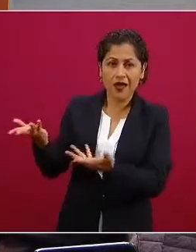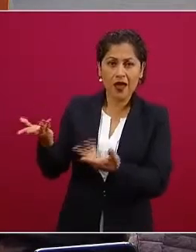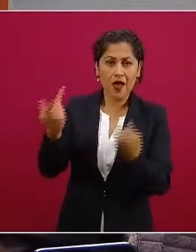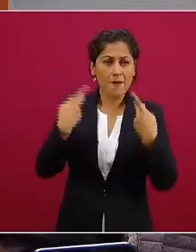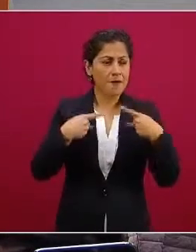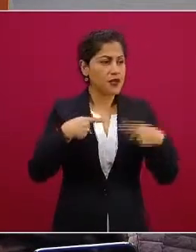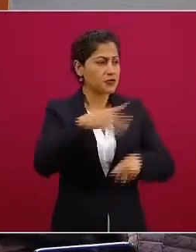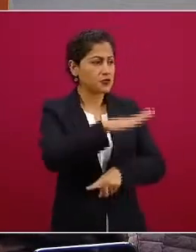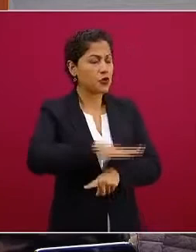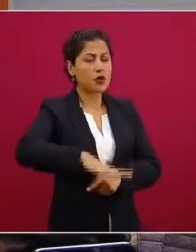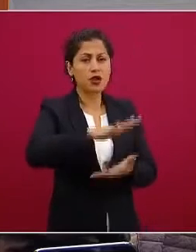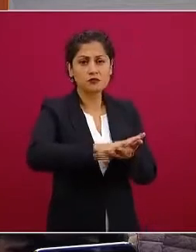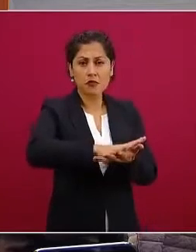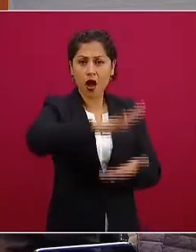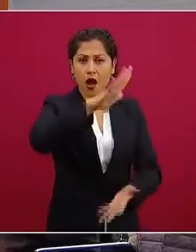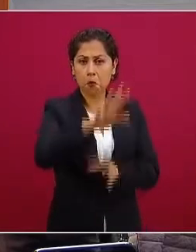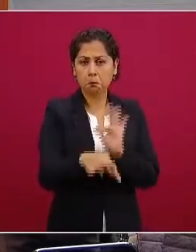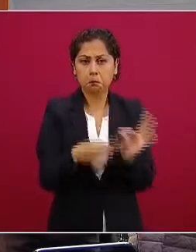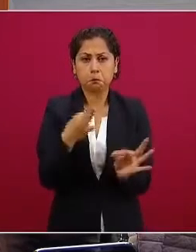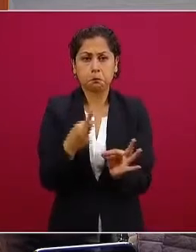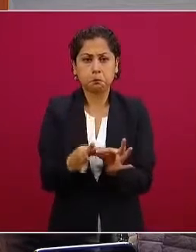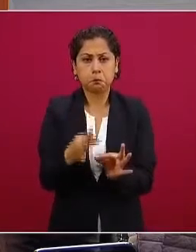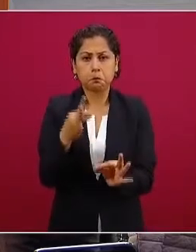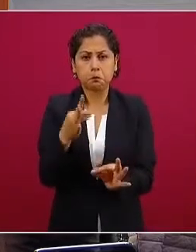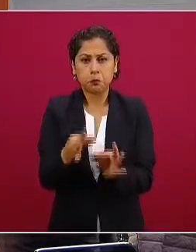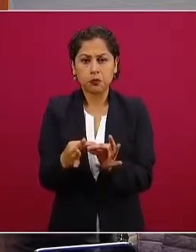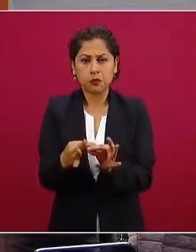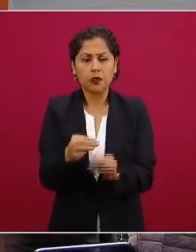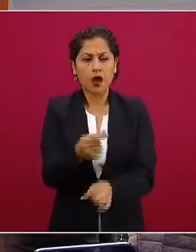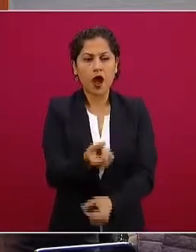malportados son muy pocos